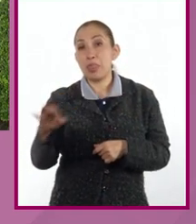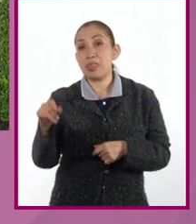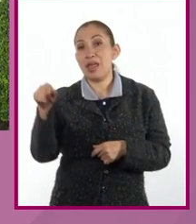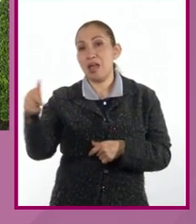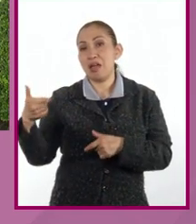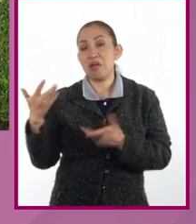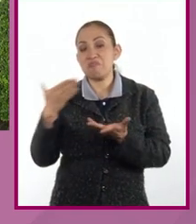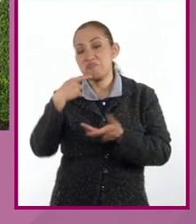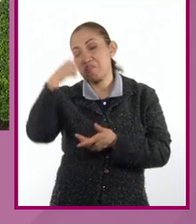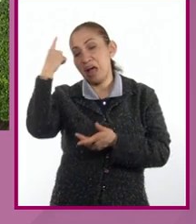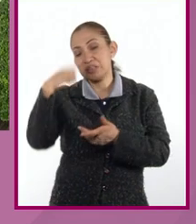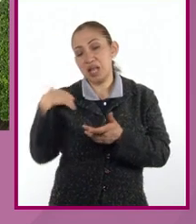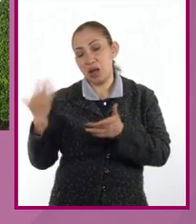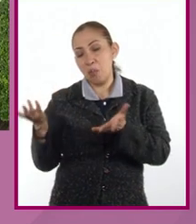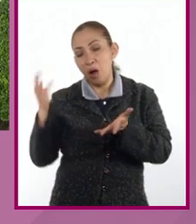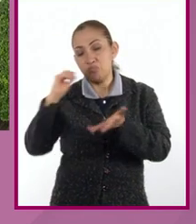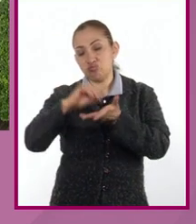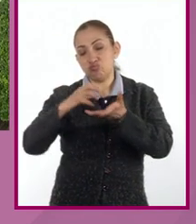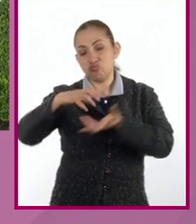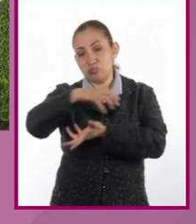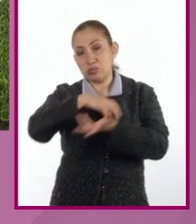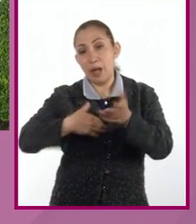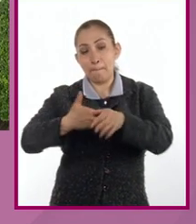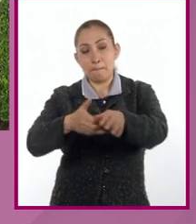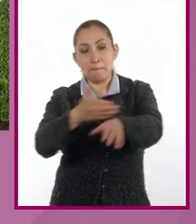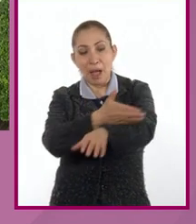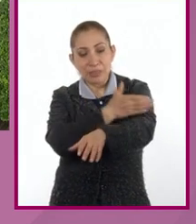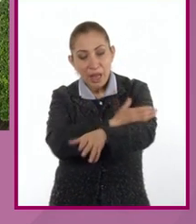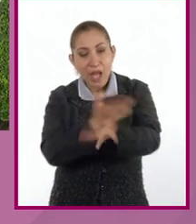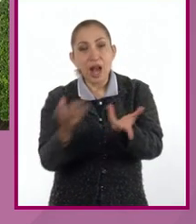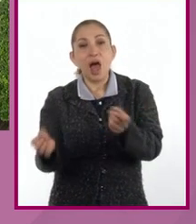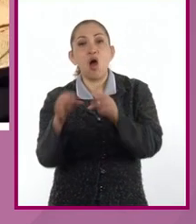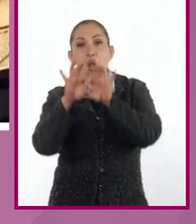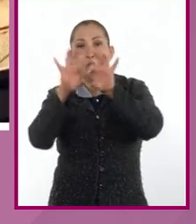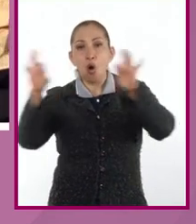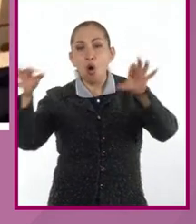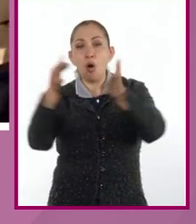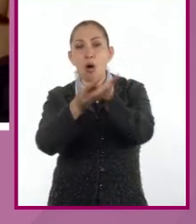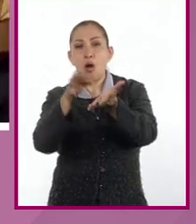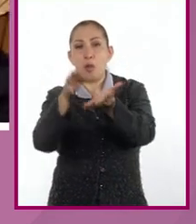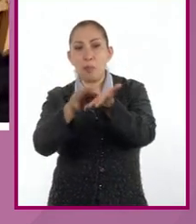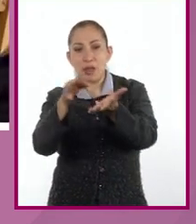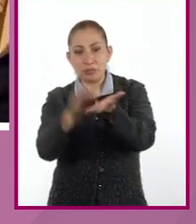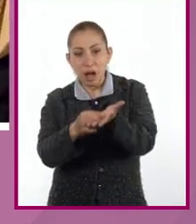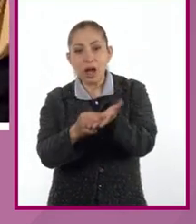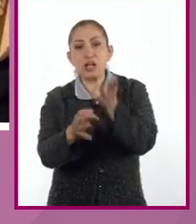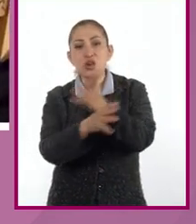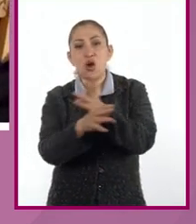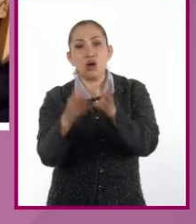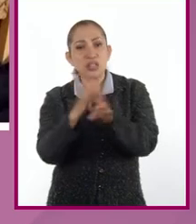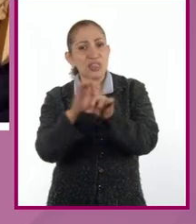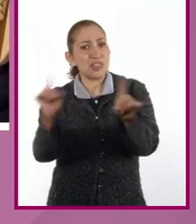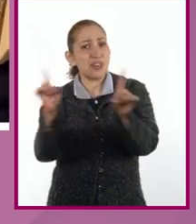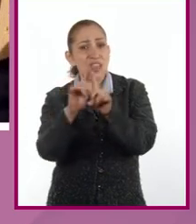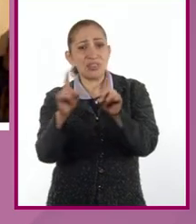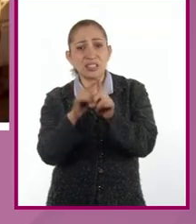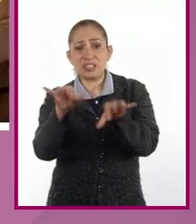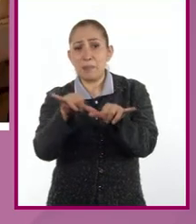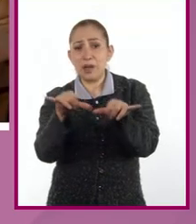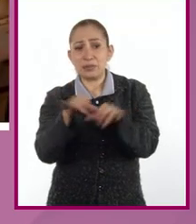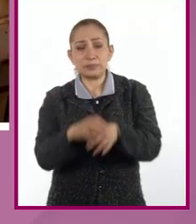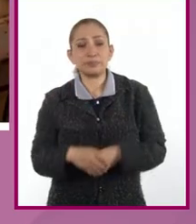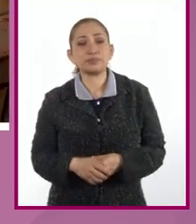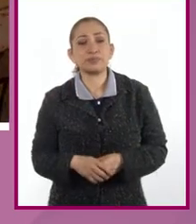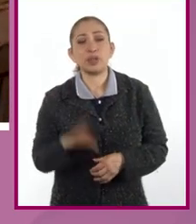ventaja de que tú puedas confinar, ya sea con madera o con cimbras metálicas, por ejemplo, y elementos de distintas dimensiones.